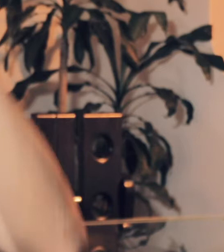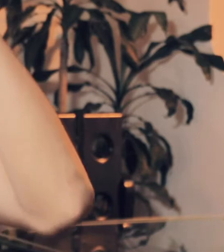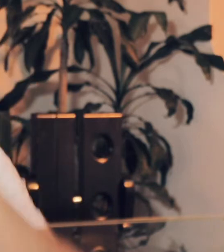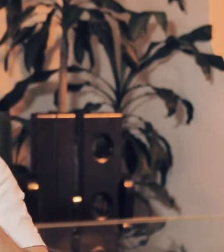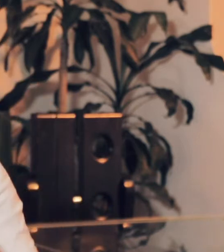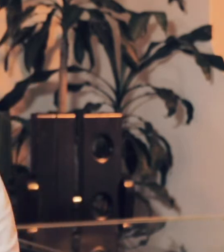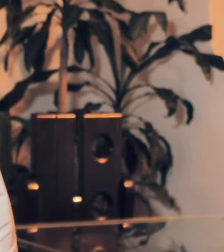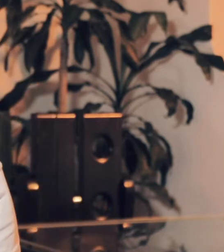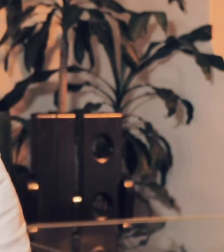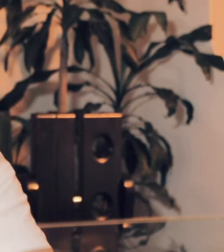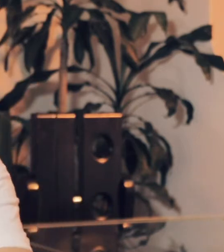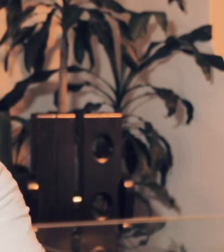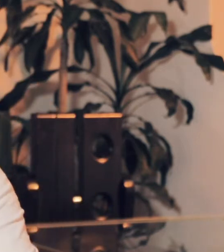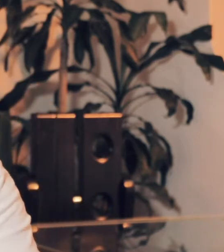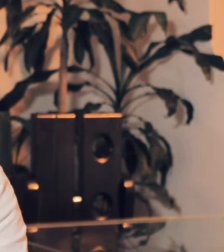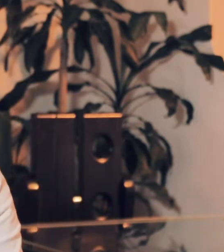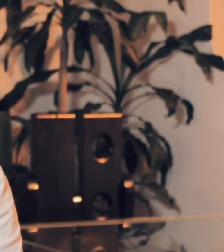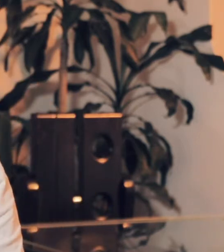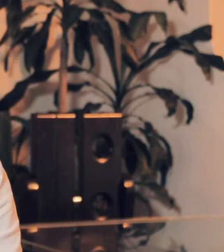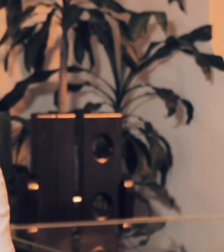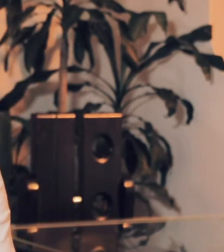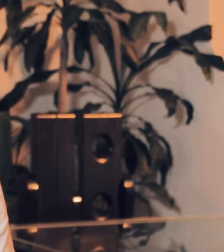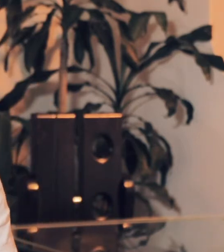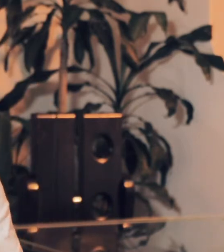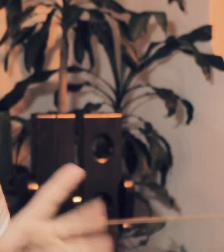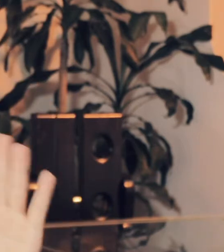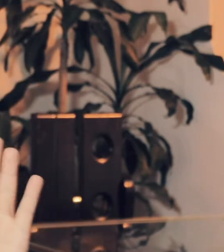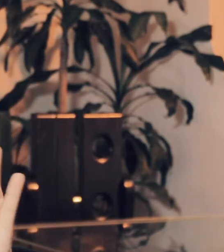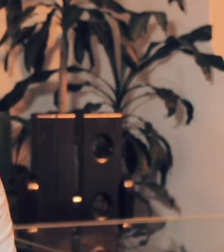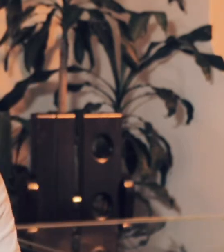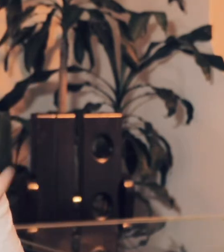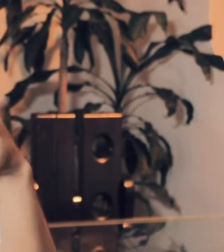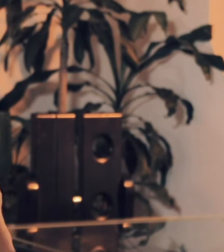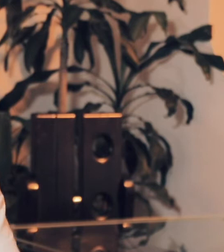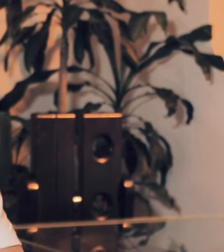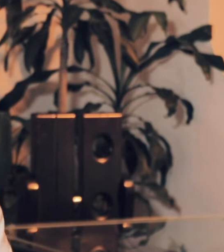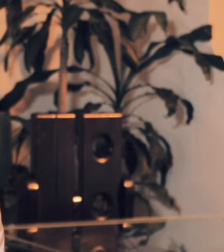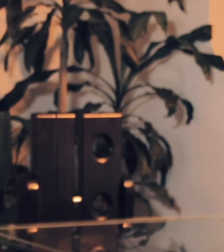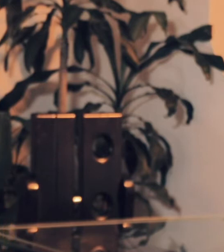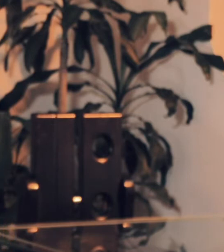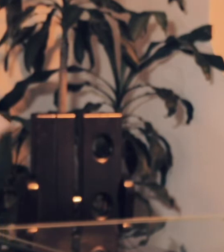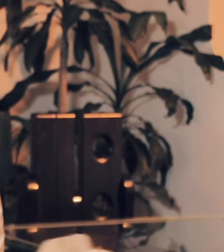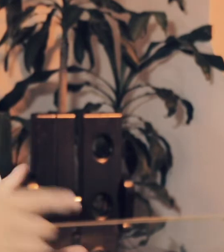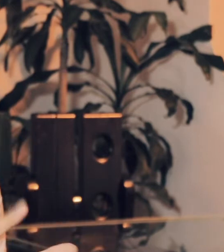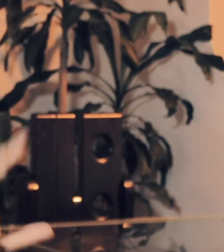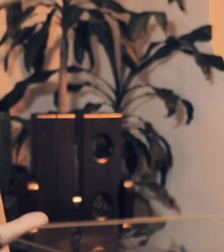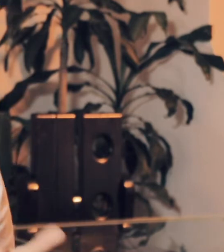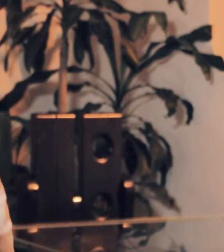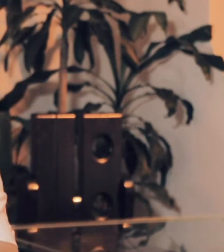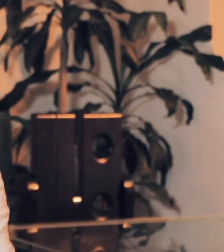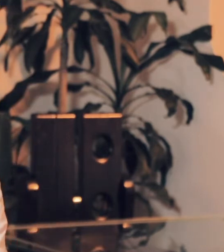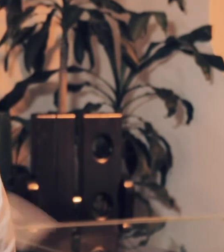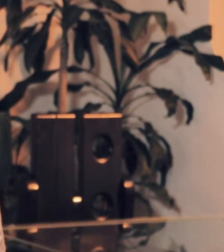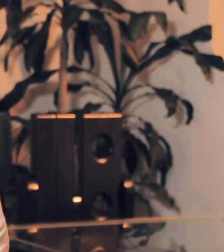hay diferentes procesos como pensar en adquirir vivienda, como adquirir un bien material, para también además poder ayudar a nuestras